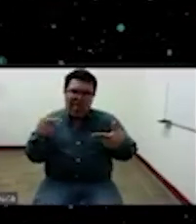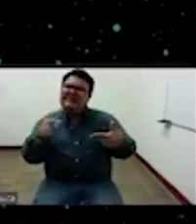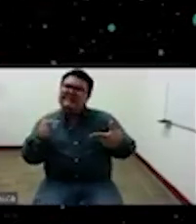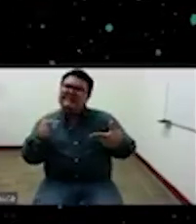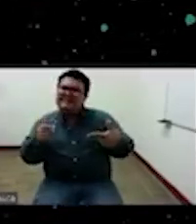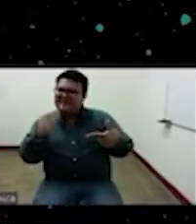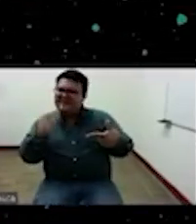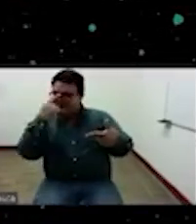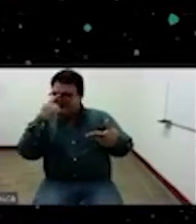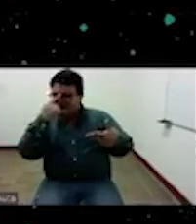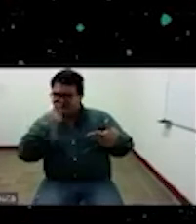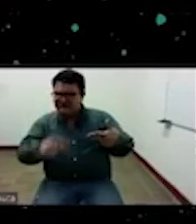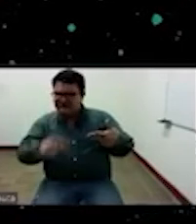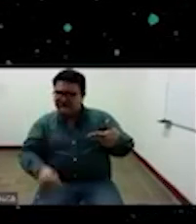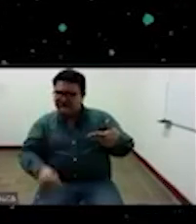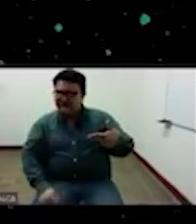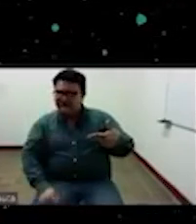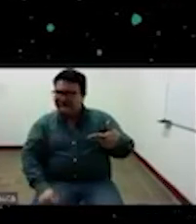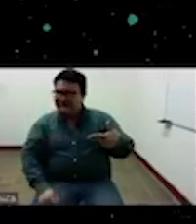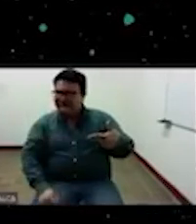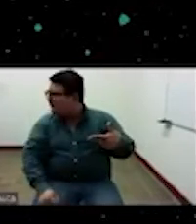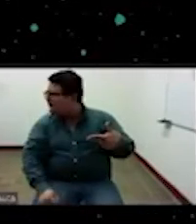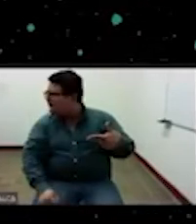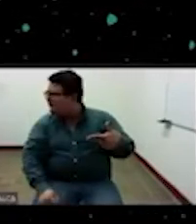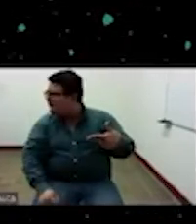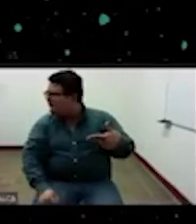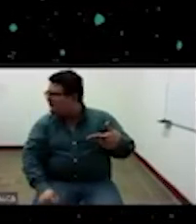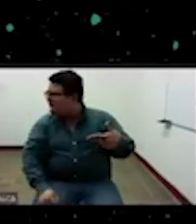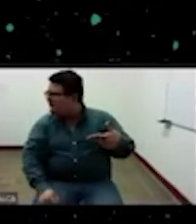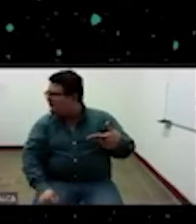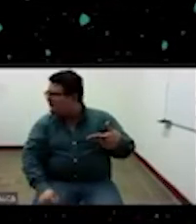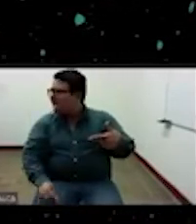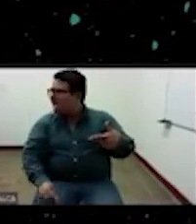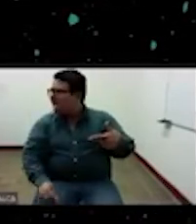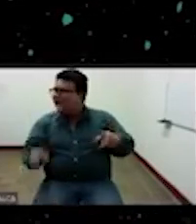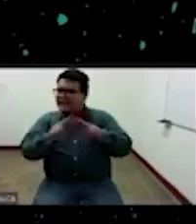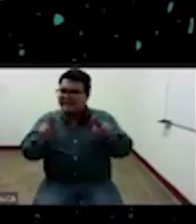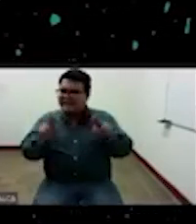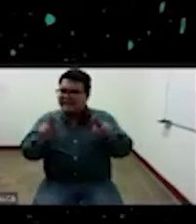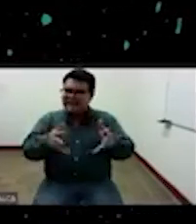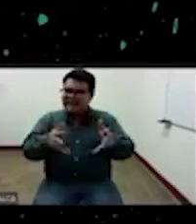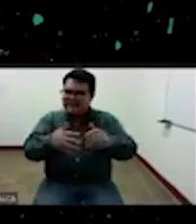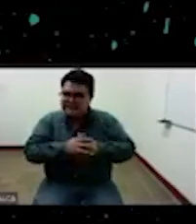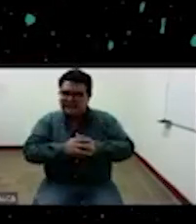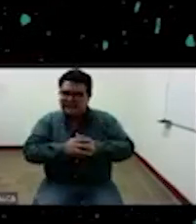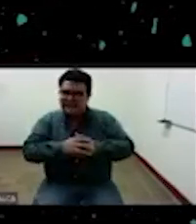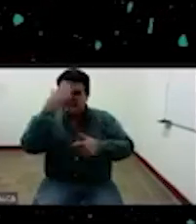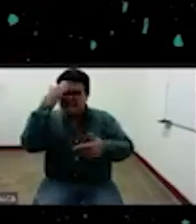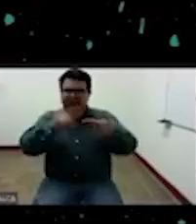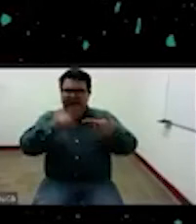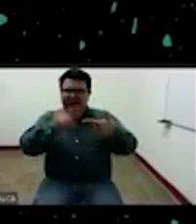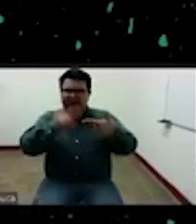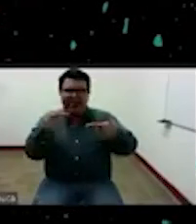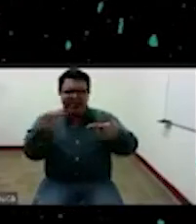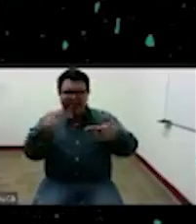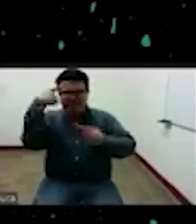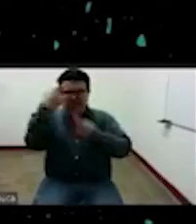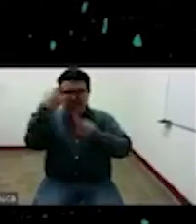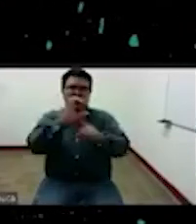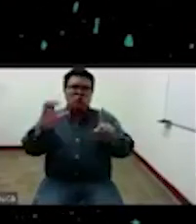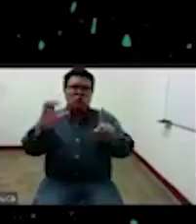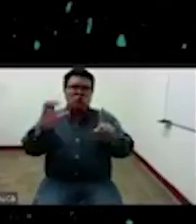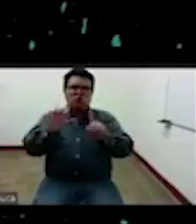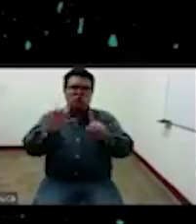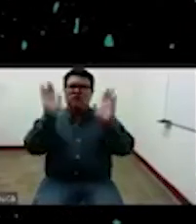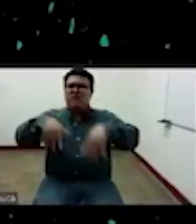bueno cuando se da la negación es cuando se desconoce y aquí cuando cuando se hace